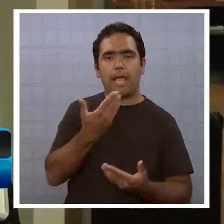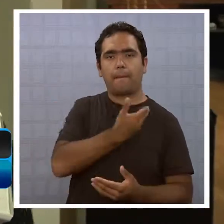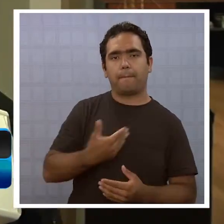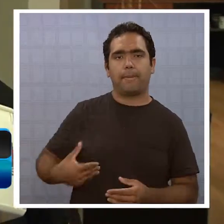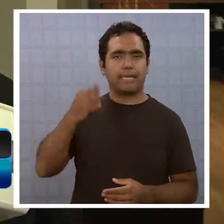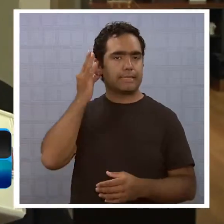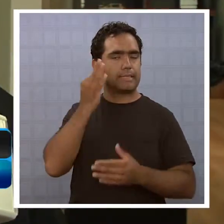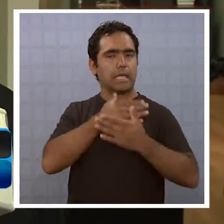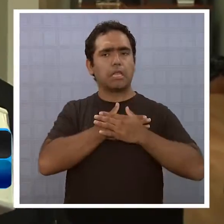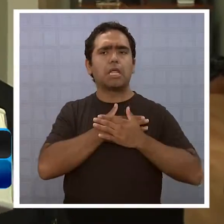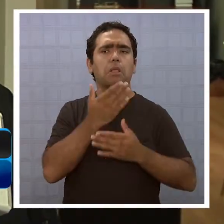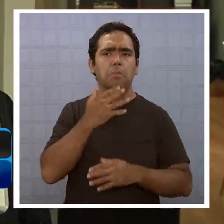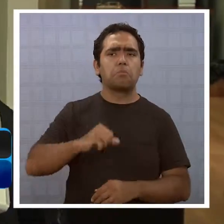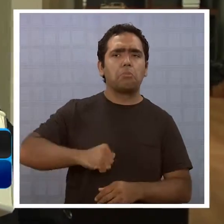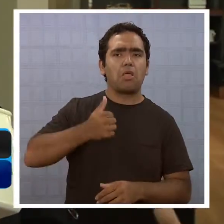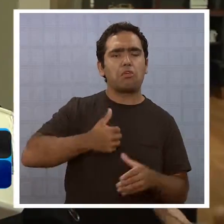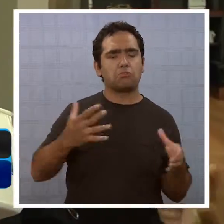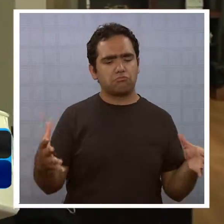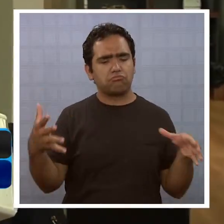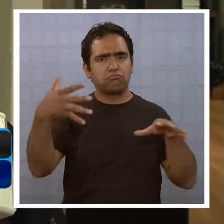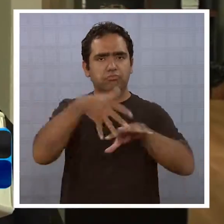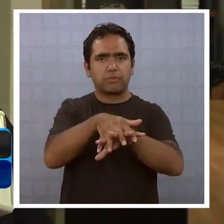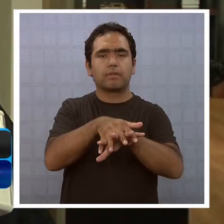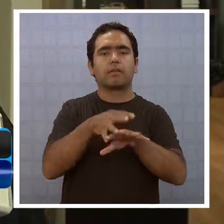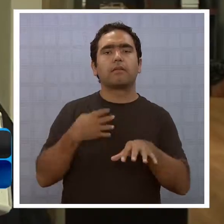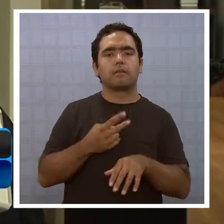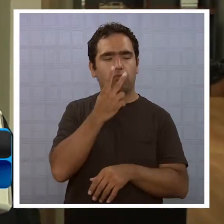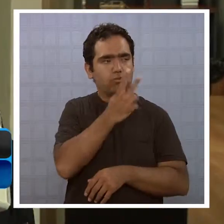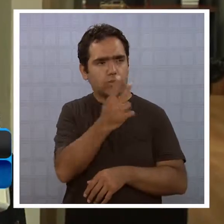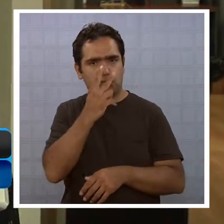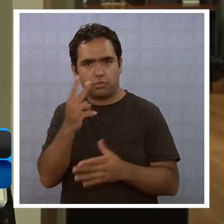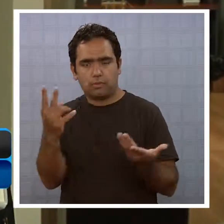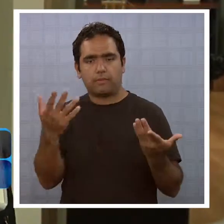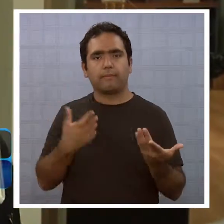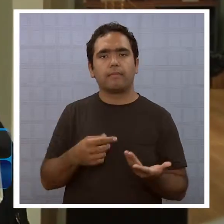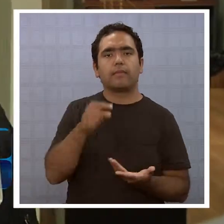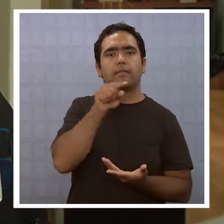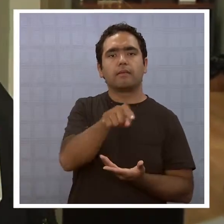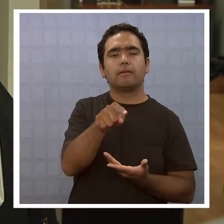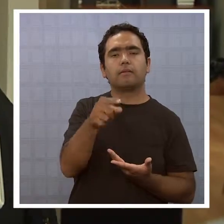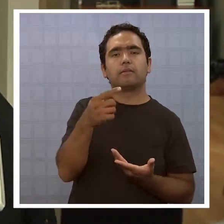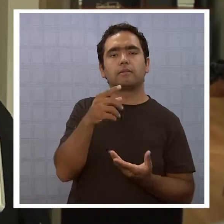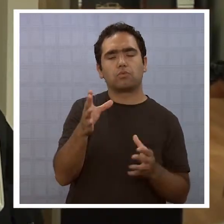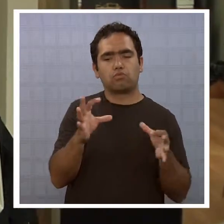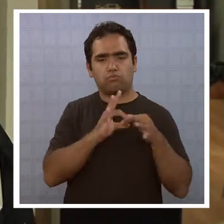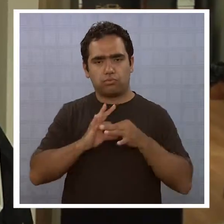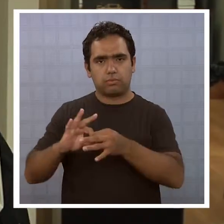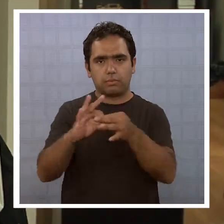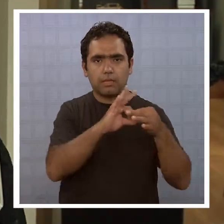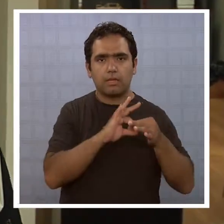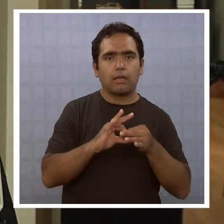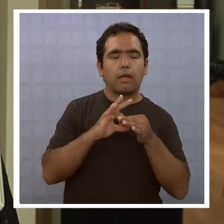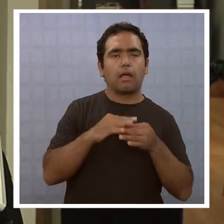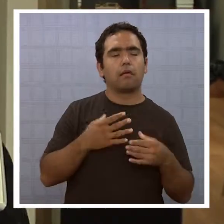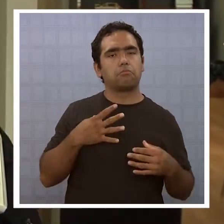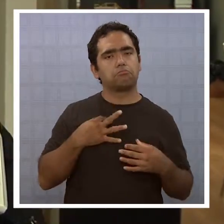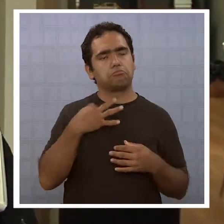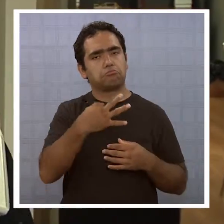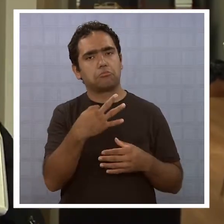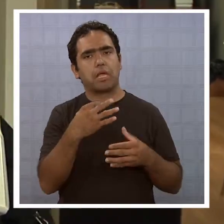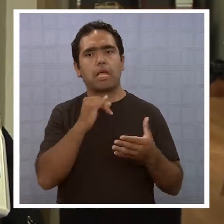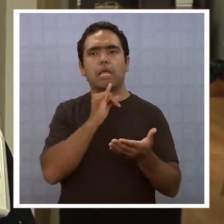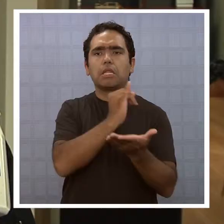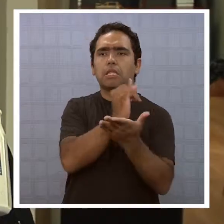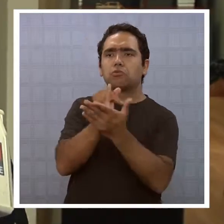mirada que tiene la presidenta. Ha querido integrar estas dos visiones y estamos justamente conformándola, estamos